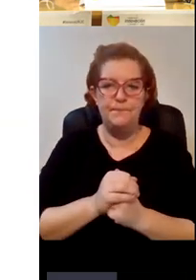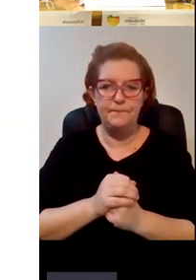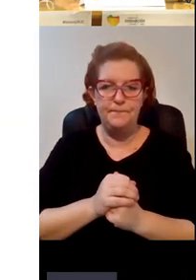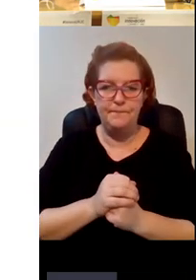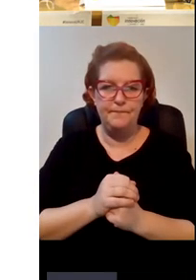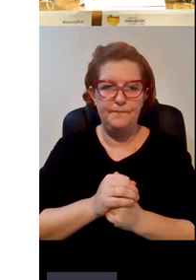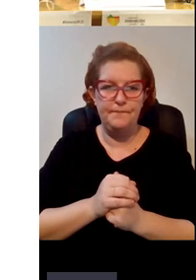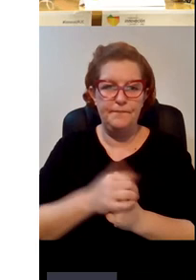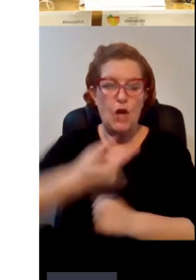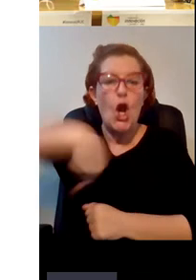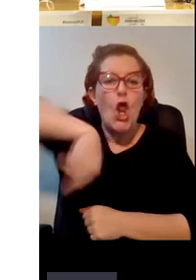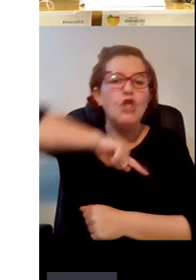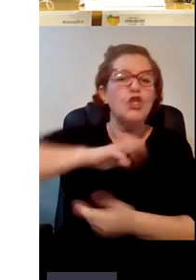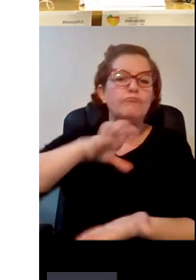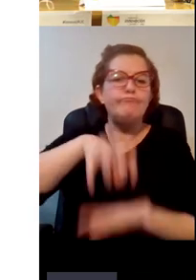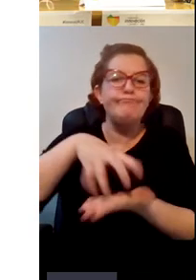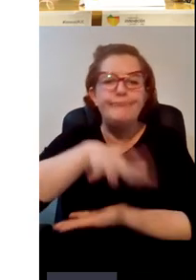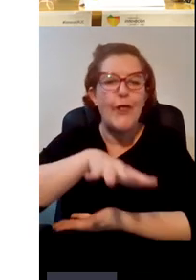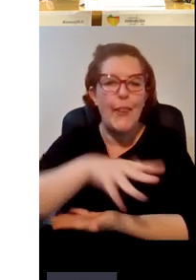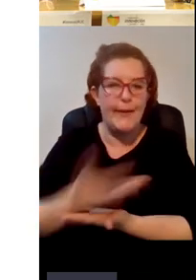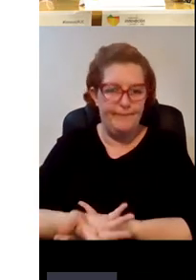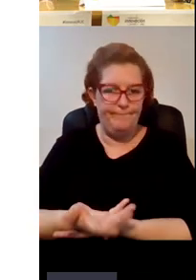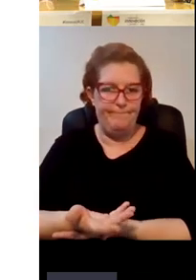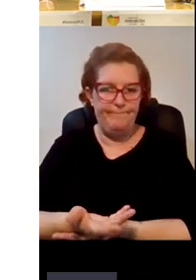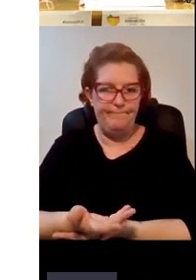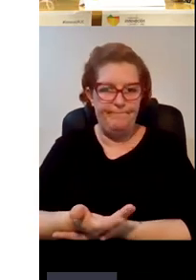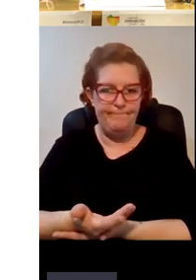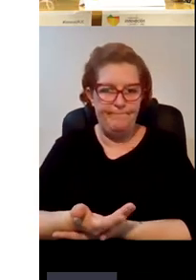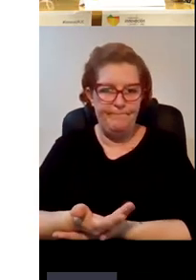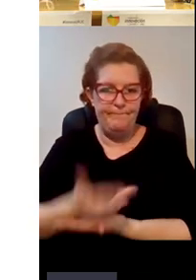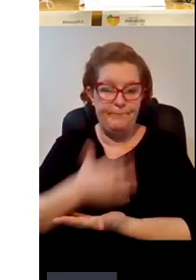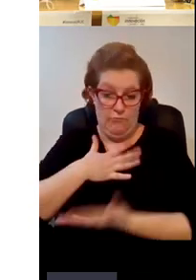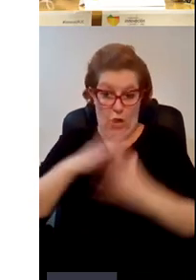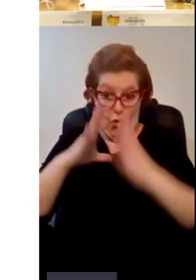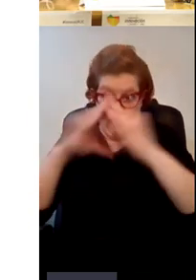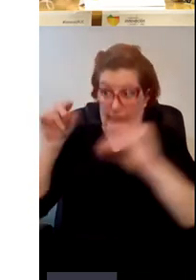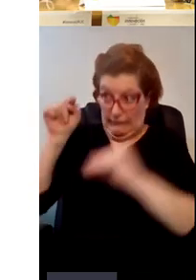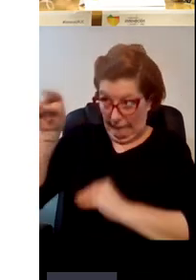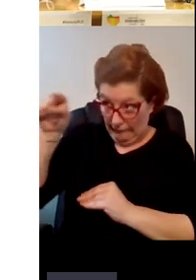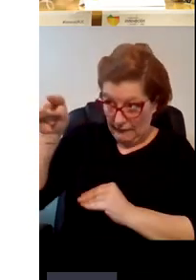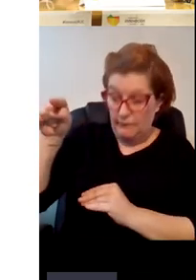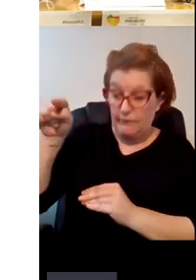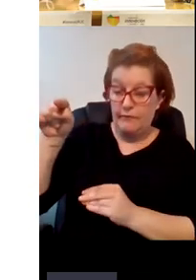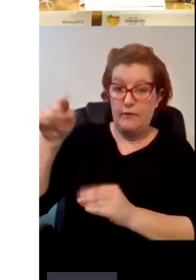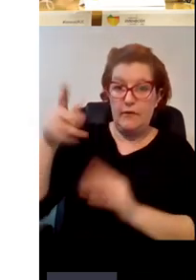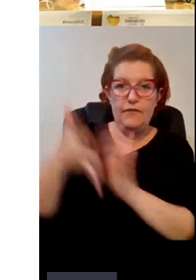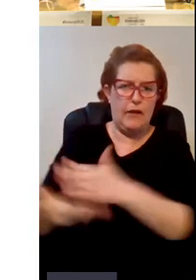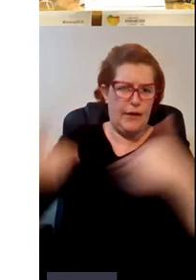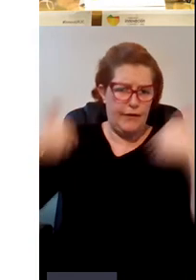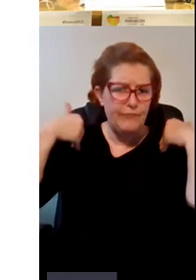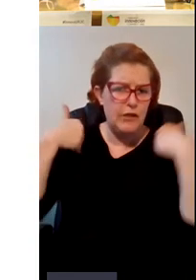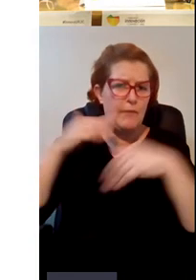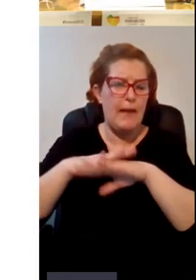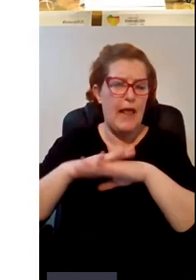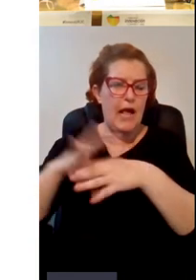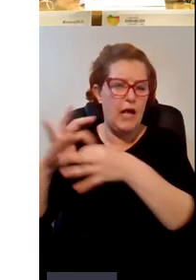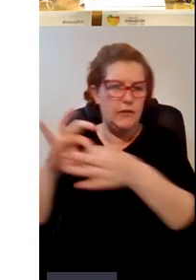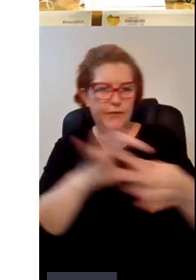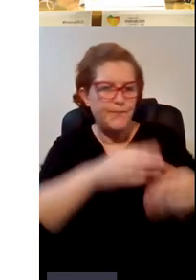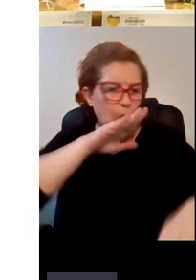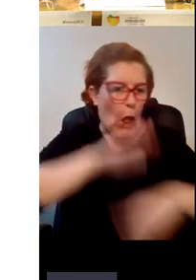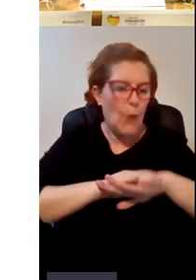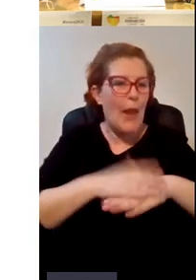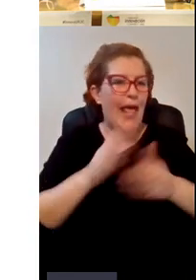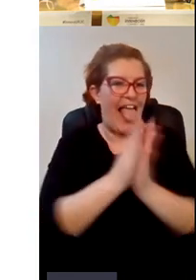desde donde lo hacemos vale pues la universidad como universidad pues tiene unas responsabilidades con la agenda 2030 y